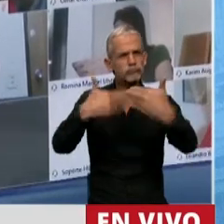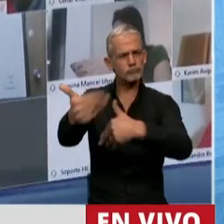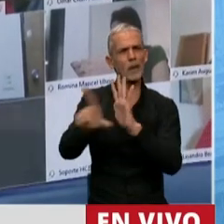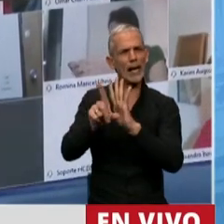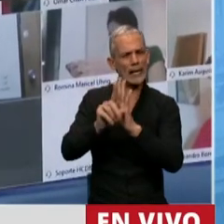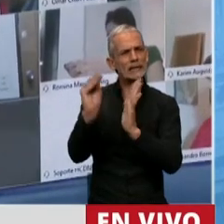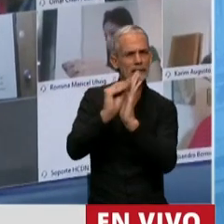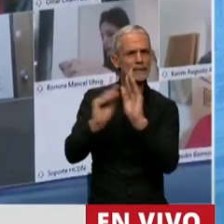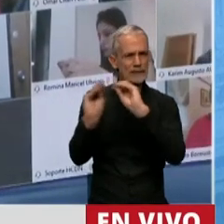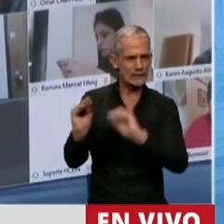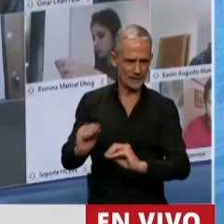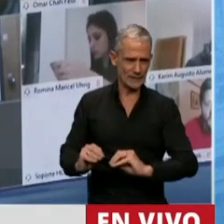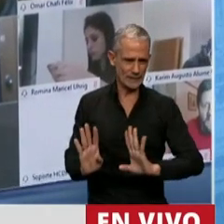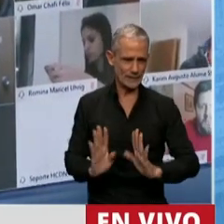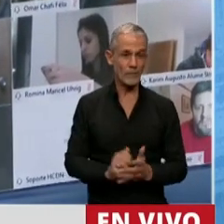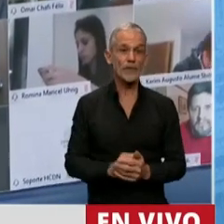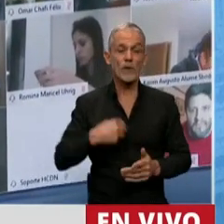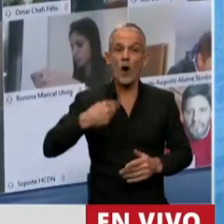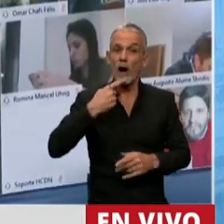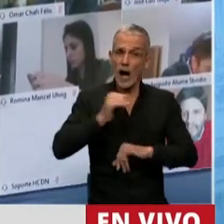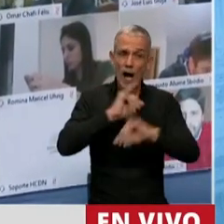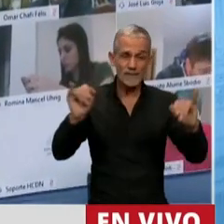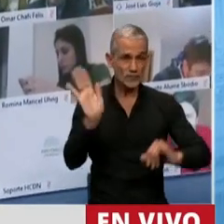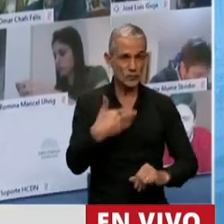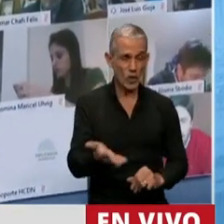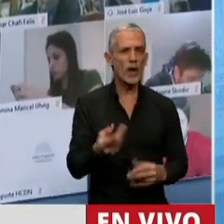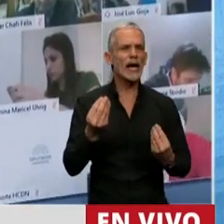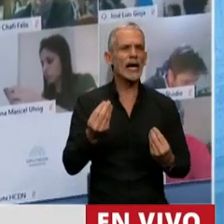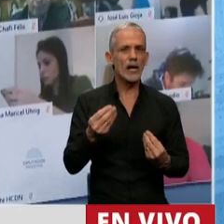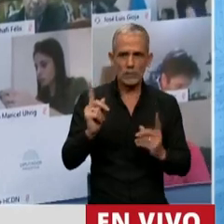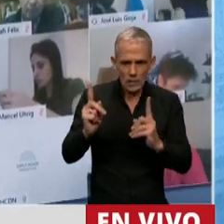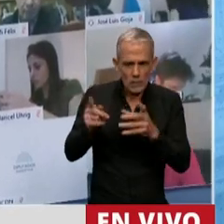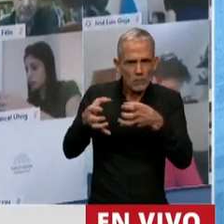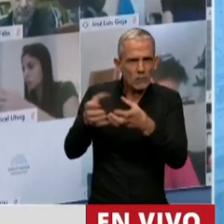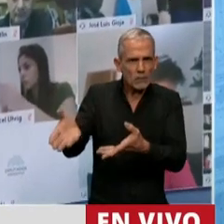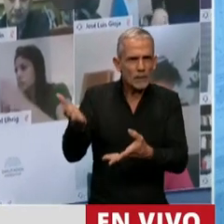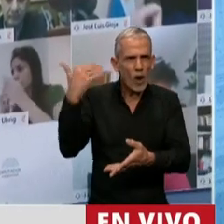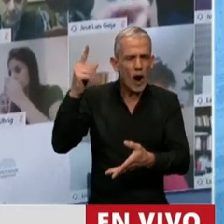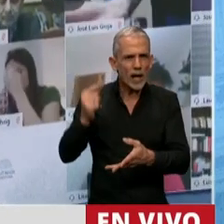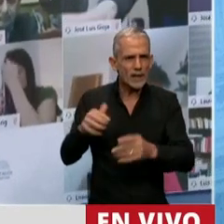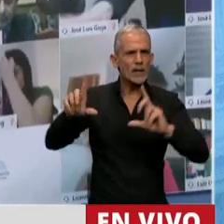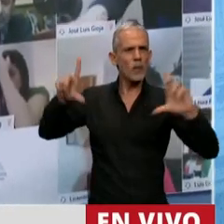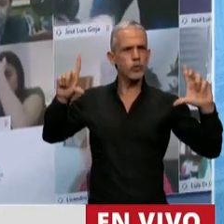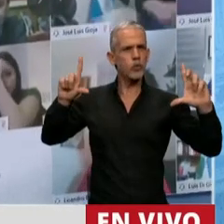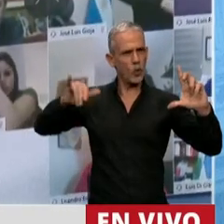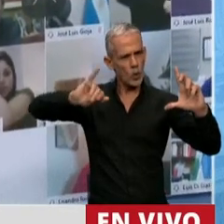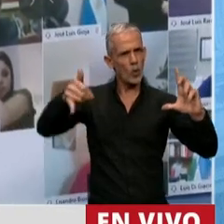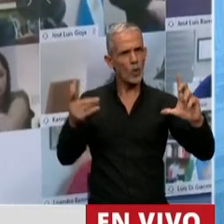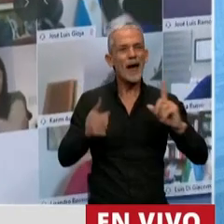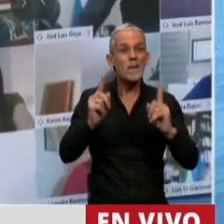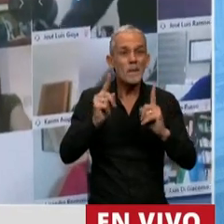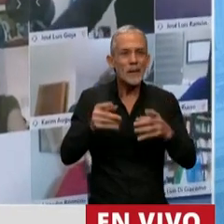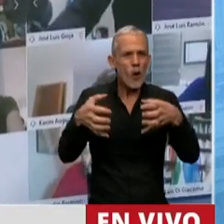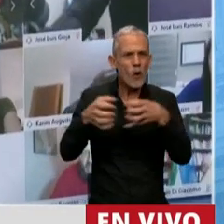Pero decirles que ellos mismos acompañaban en carteles a estos